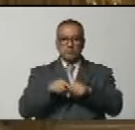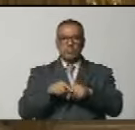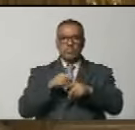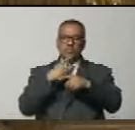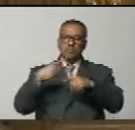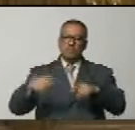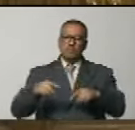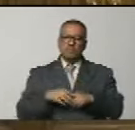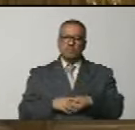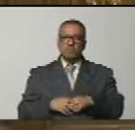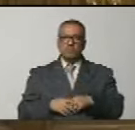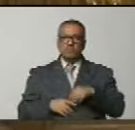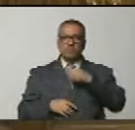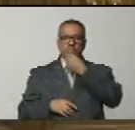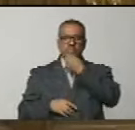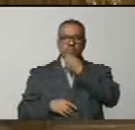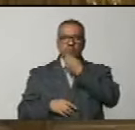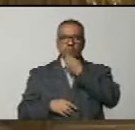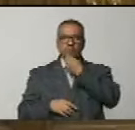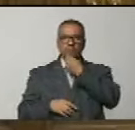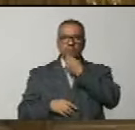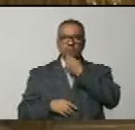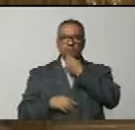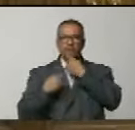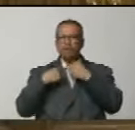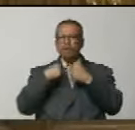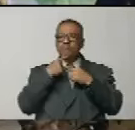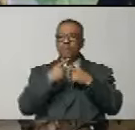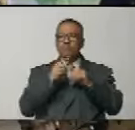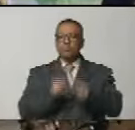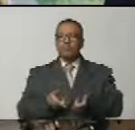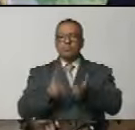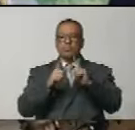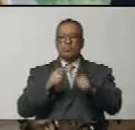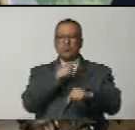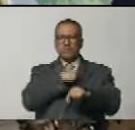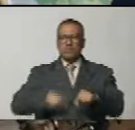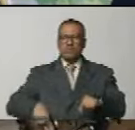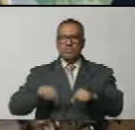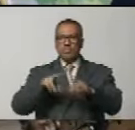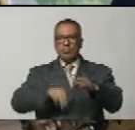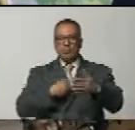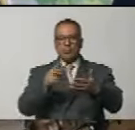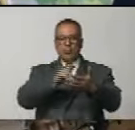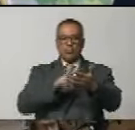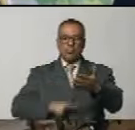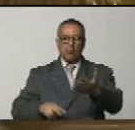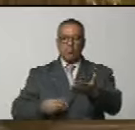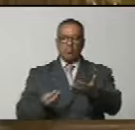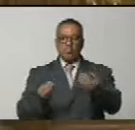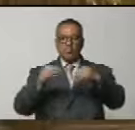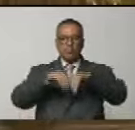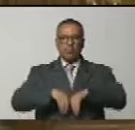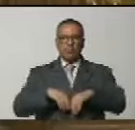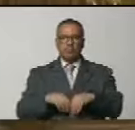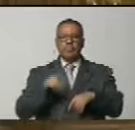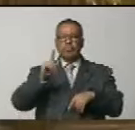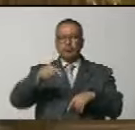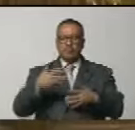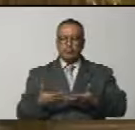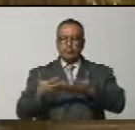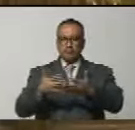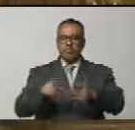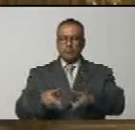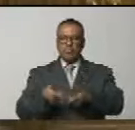democracia. Y pido autorización, presidente, para leer el acuerdo. Adelante,